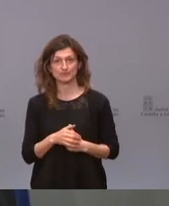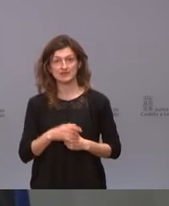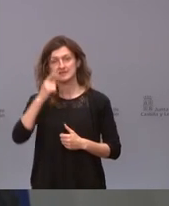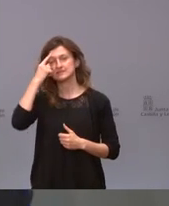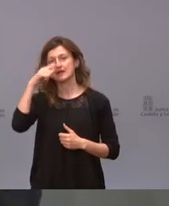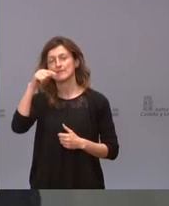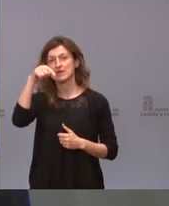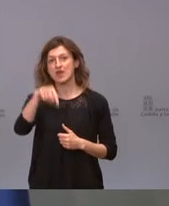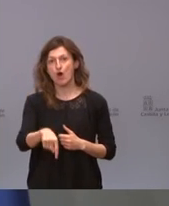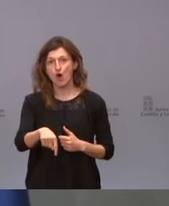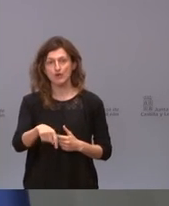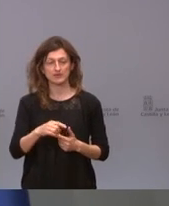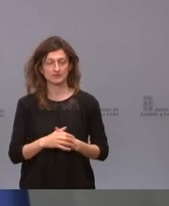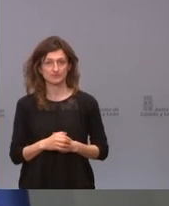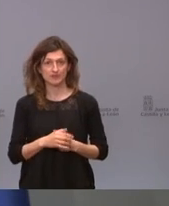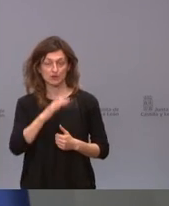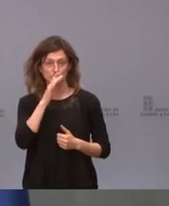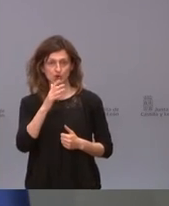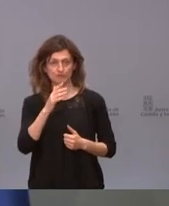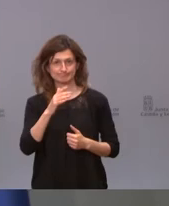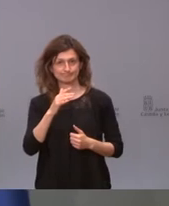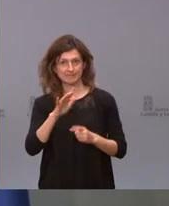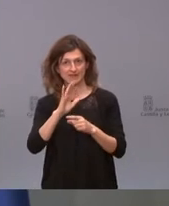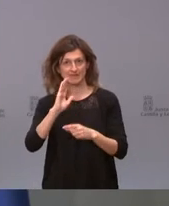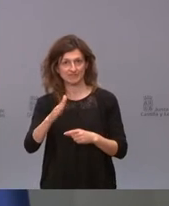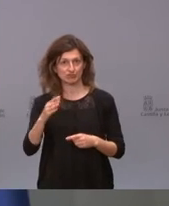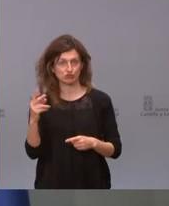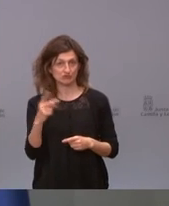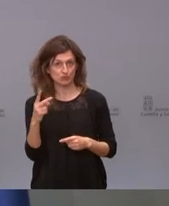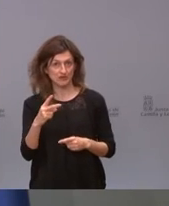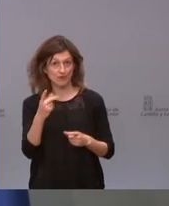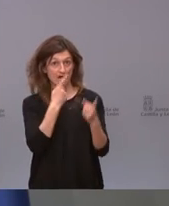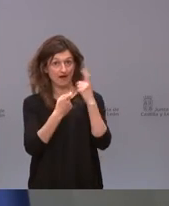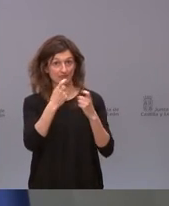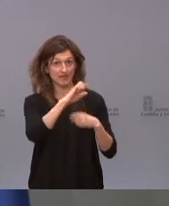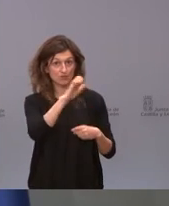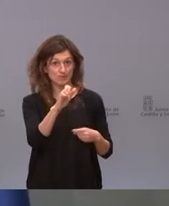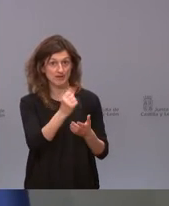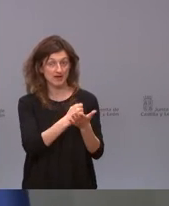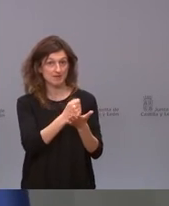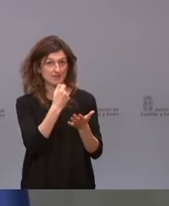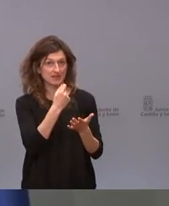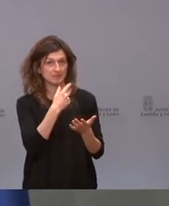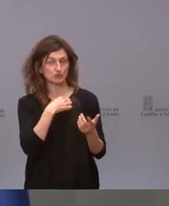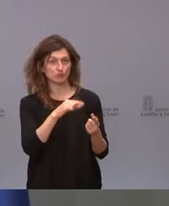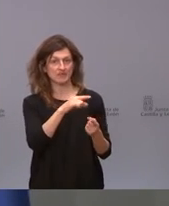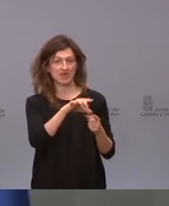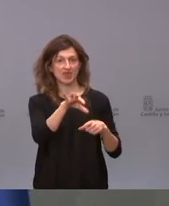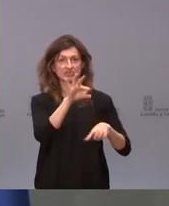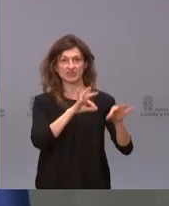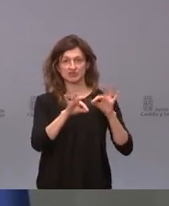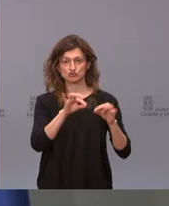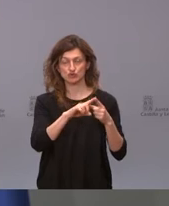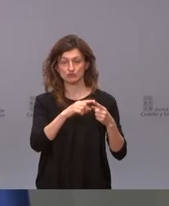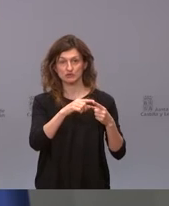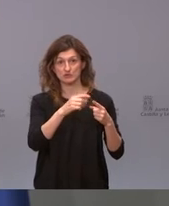hoy a raíz de unos efectos adversos la agencia que regula este medicamento puede tomar la decisión uno